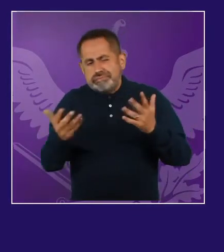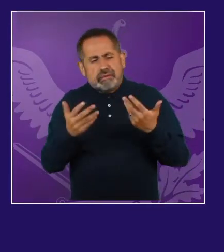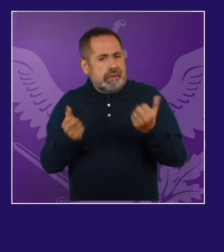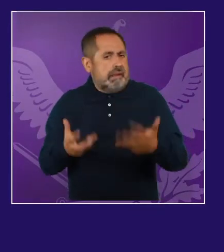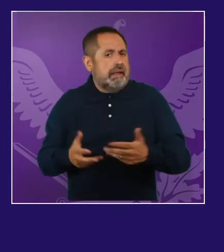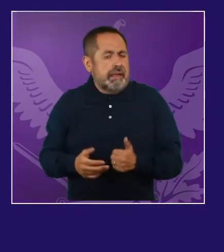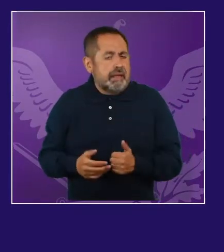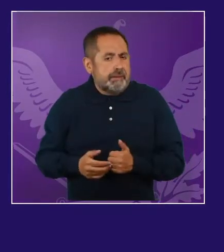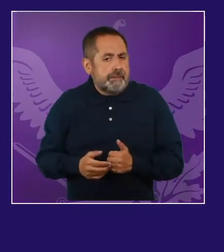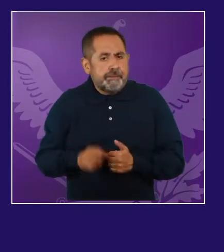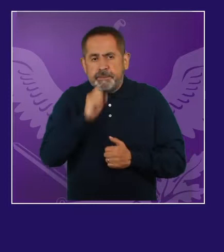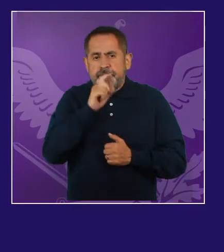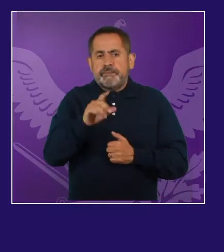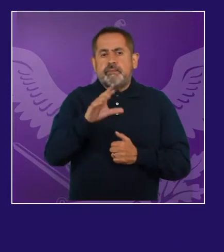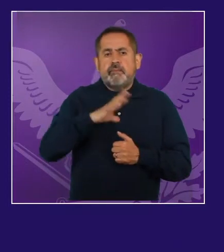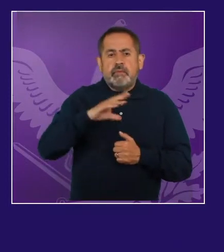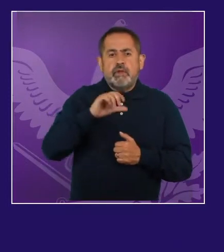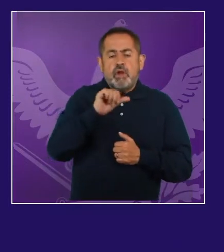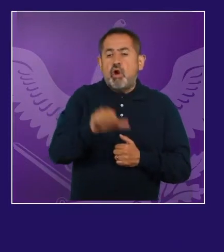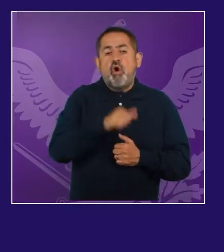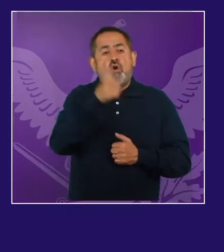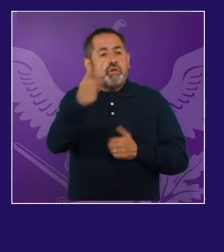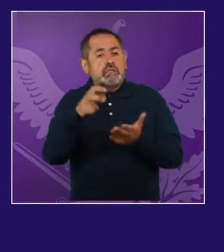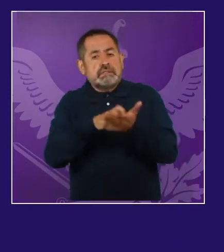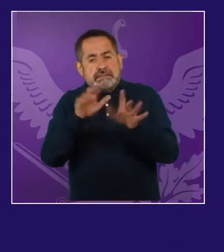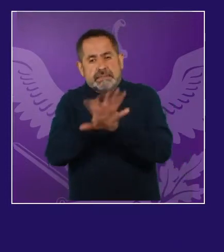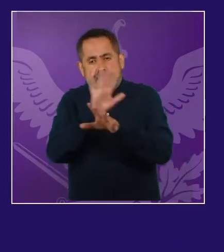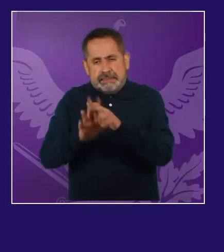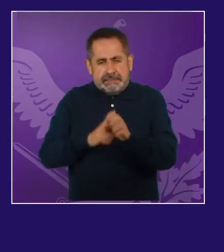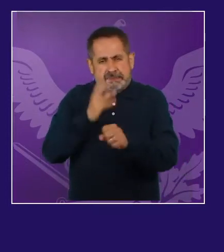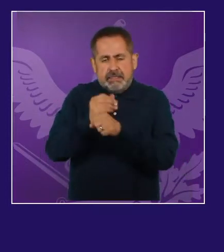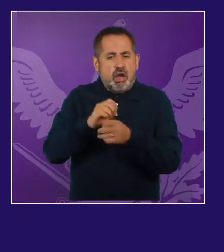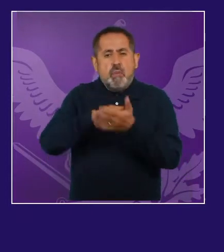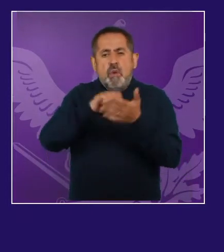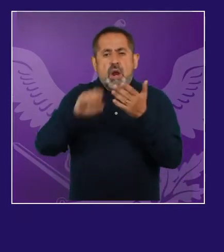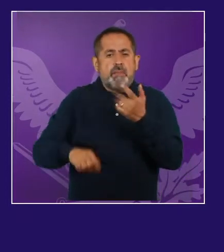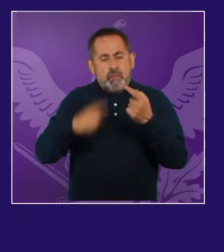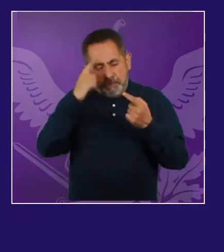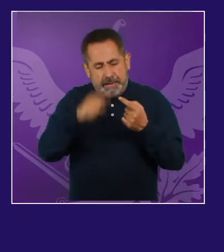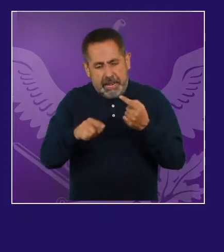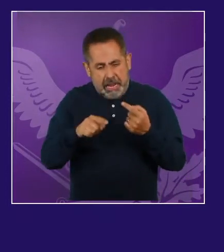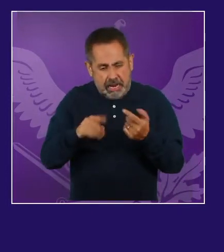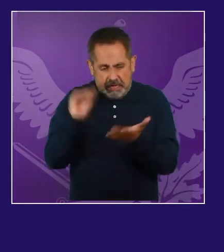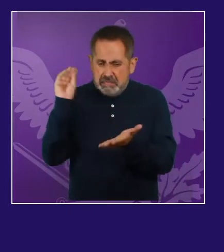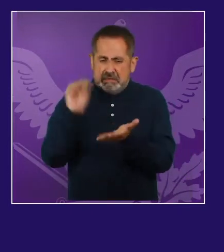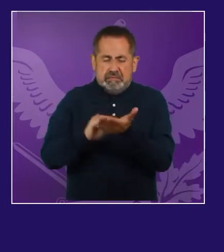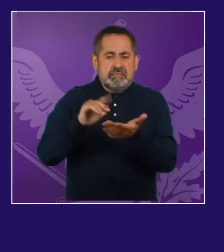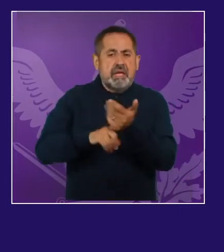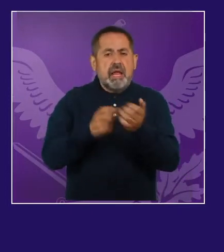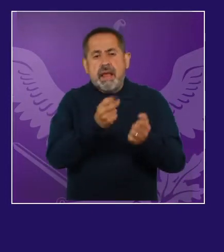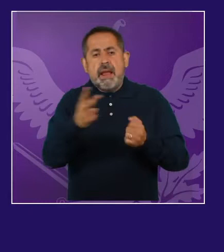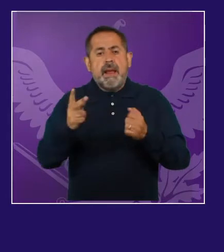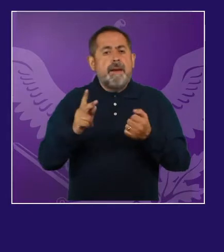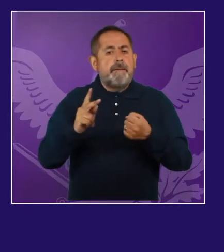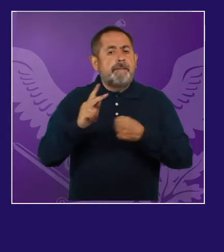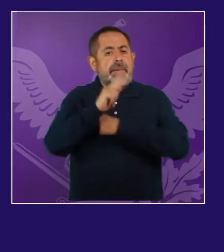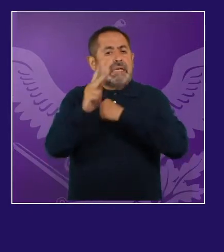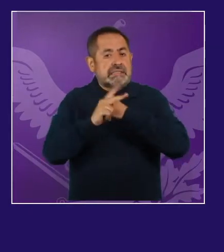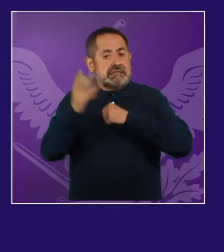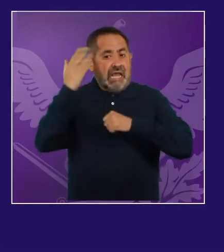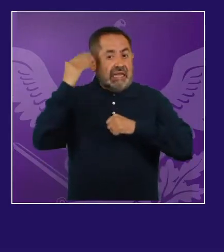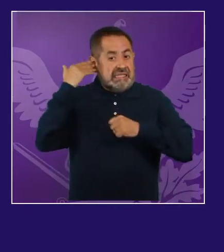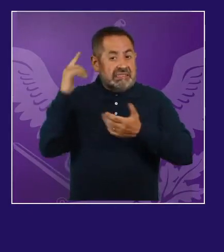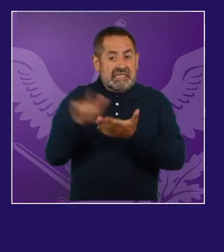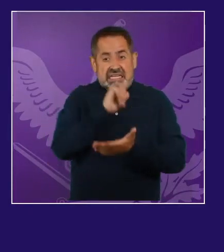y bueno, y a su vez, en otros se generó reformas de la legislación vigente, por ejemplo, para asimilar, ¿no?, en los países